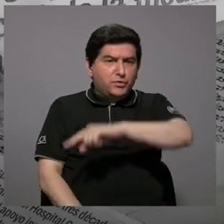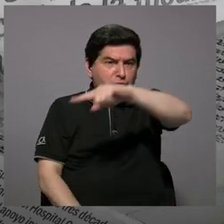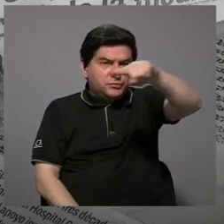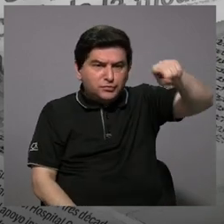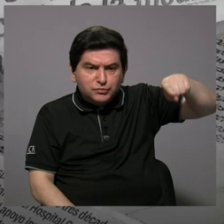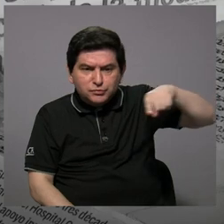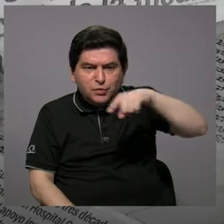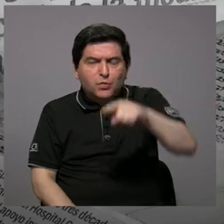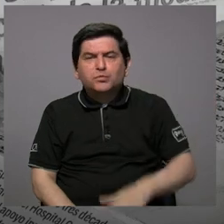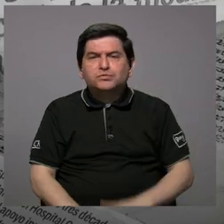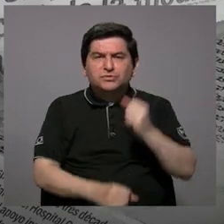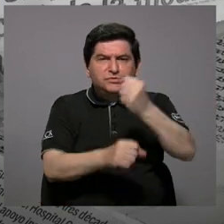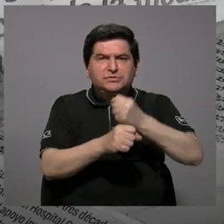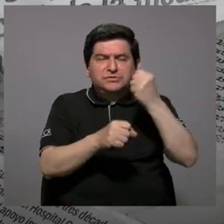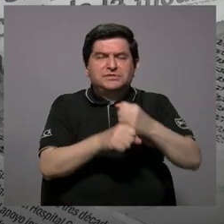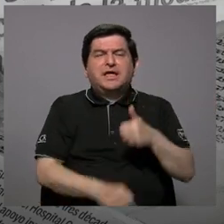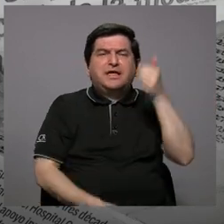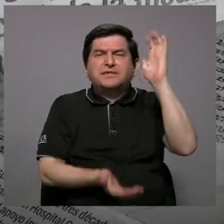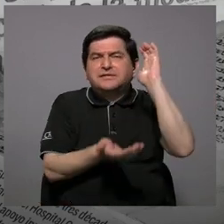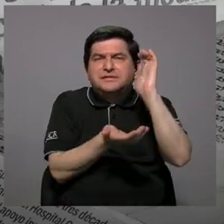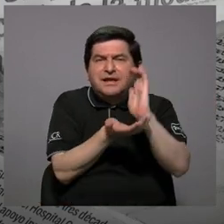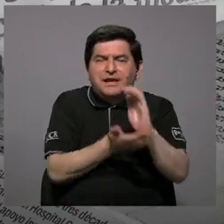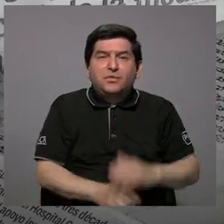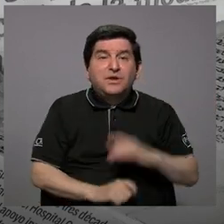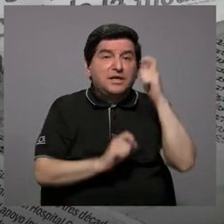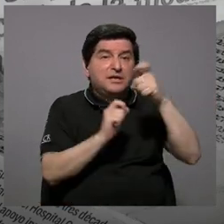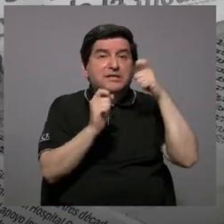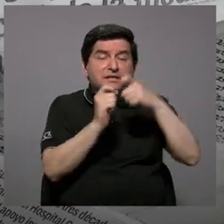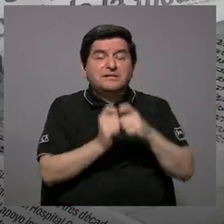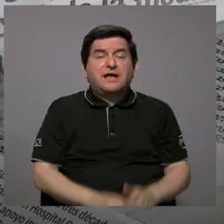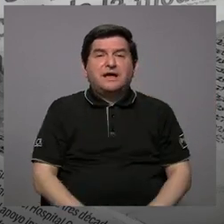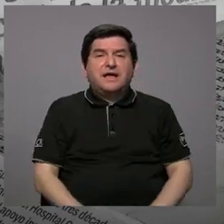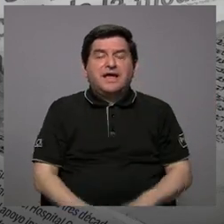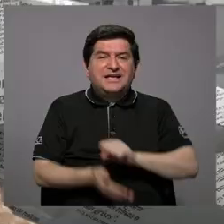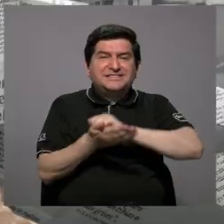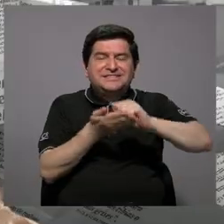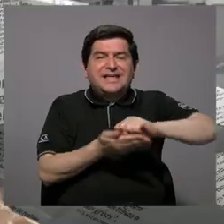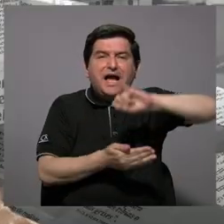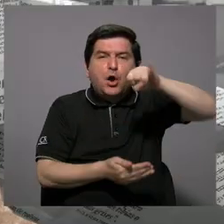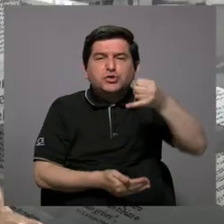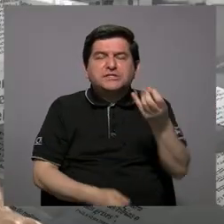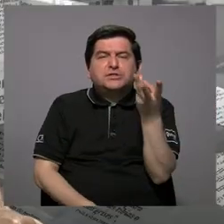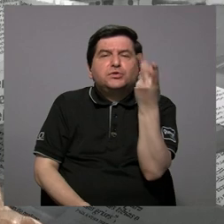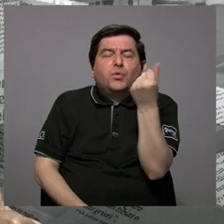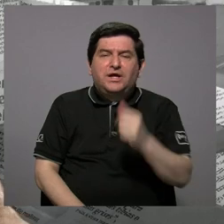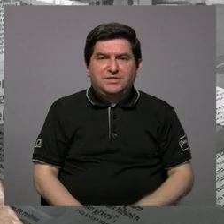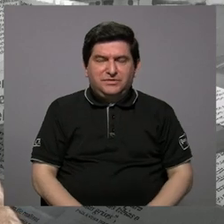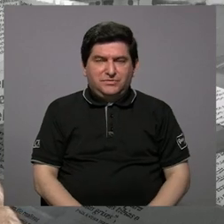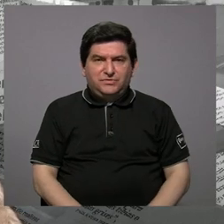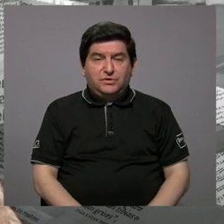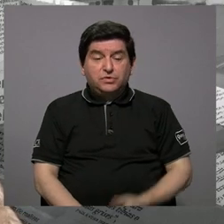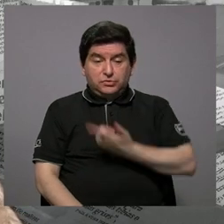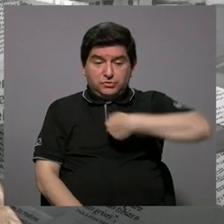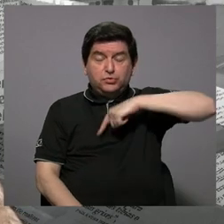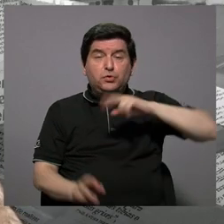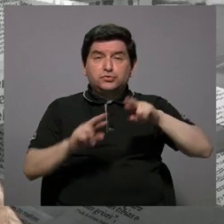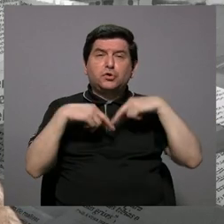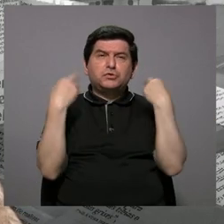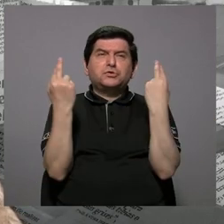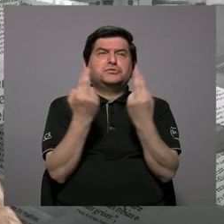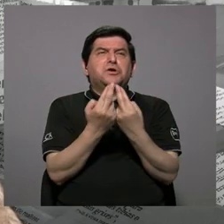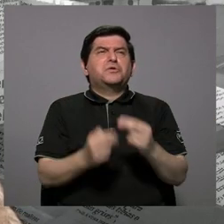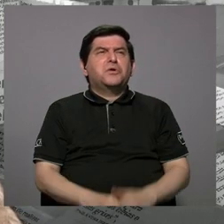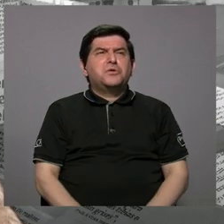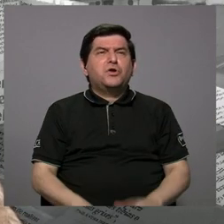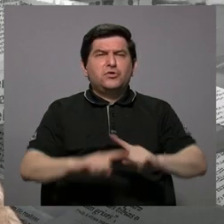están trabajando en Alajuelita y específicamente en San Josecito? Ok, en San Josecito nos hemos reunido unas